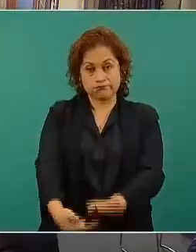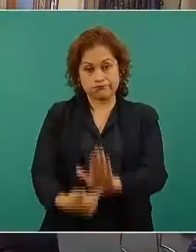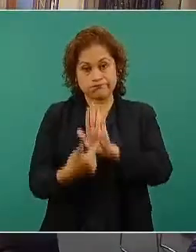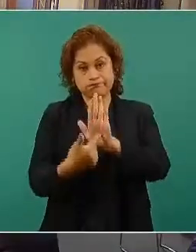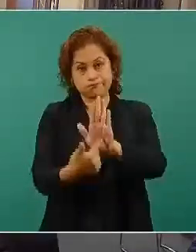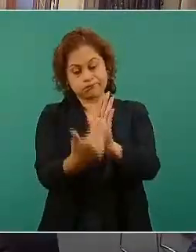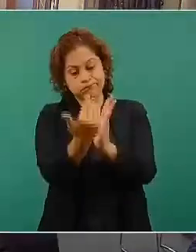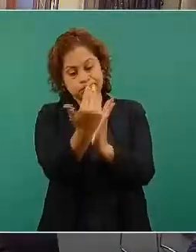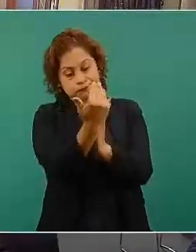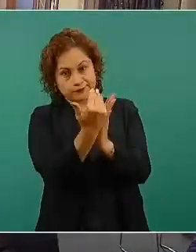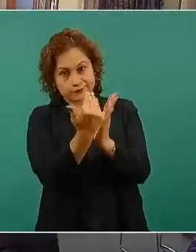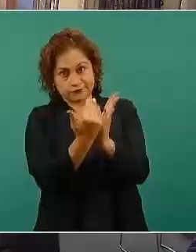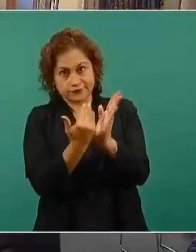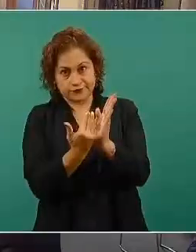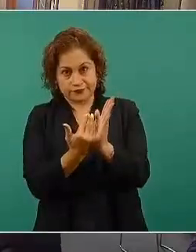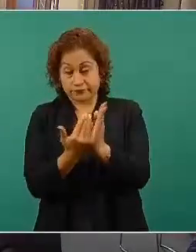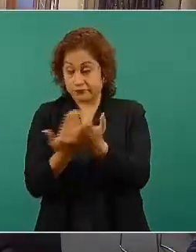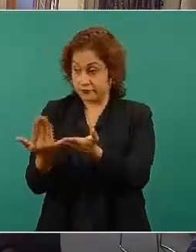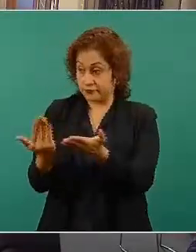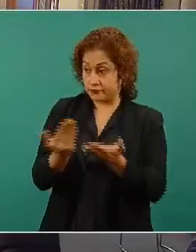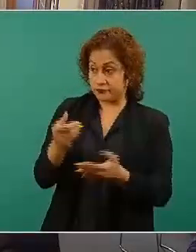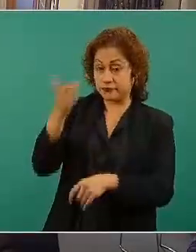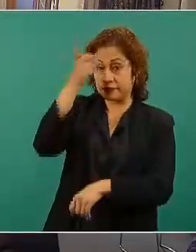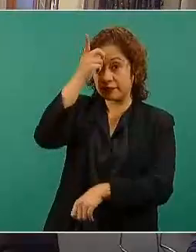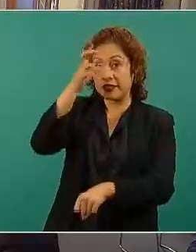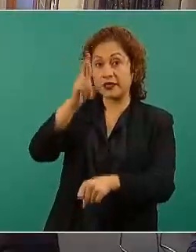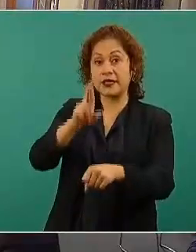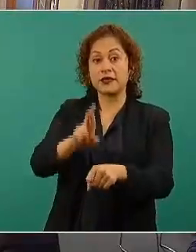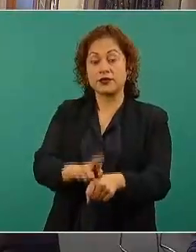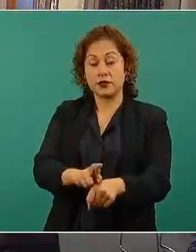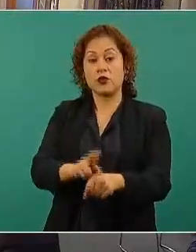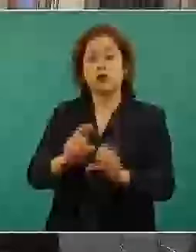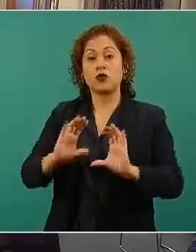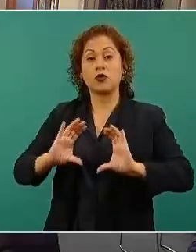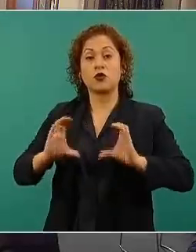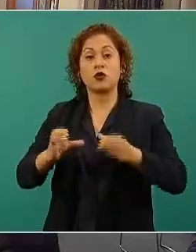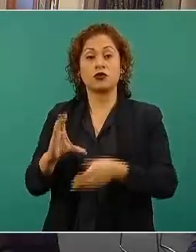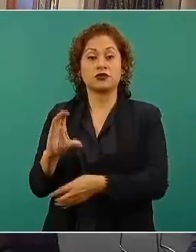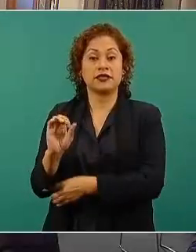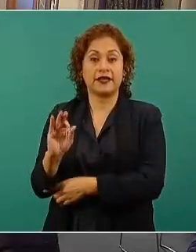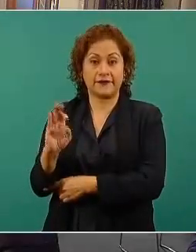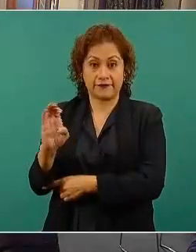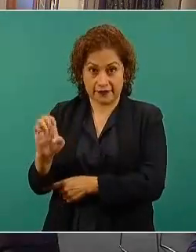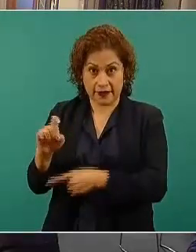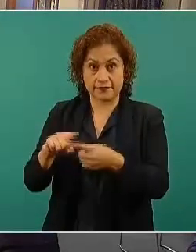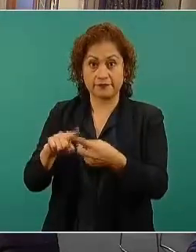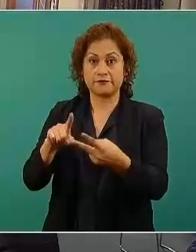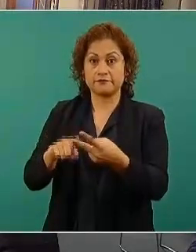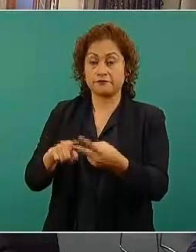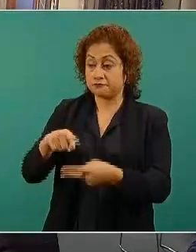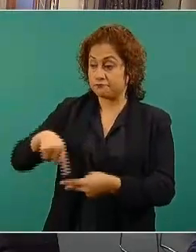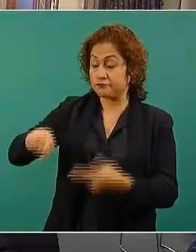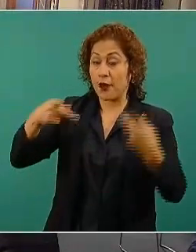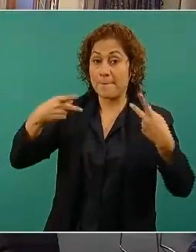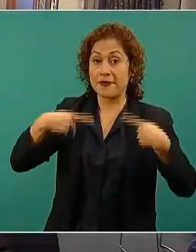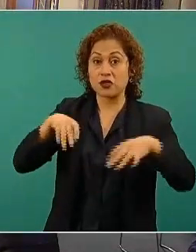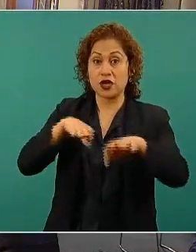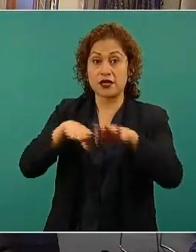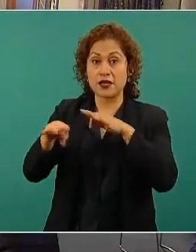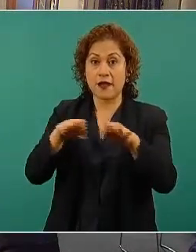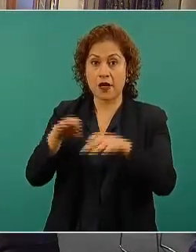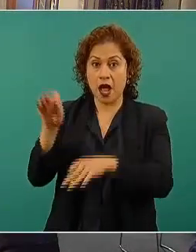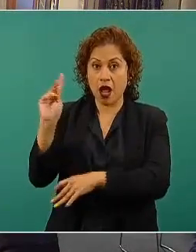le pedimos al director de la Comisión Federal de Electricidad a los técnicos que den una explicación a todos los